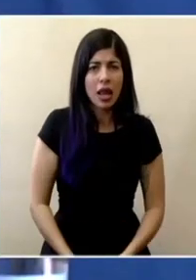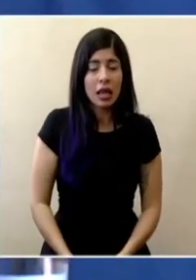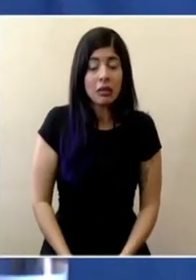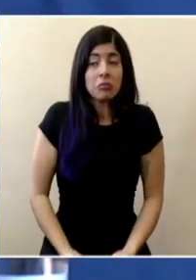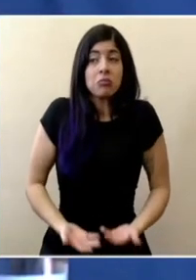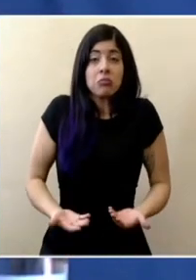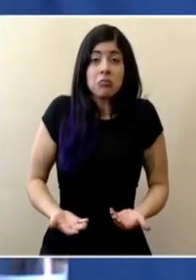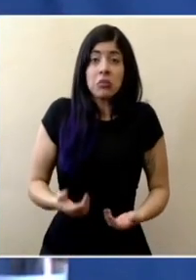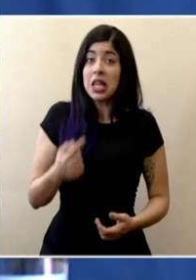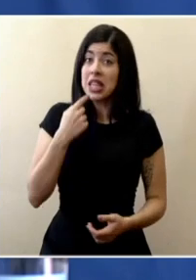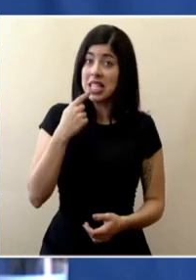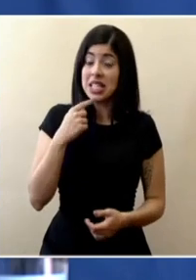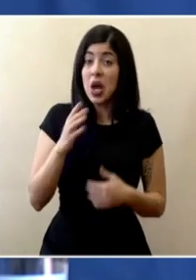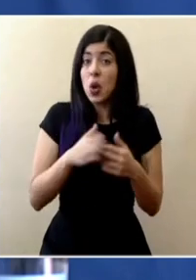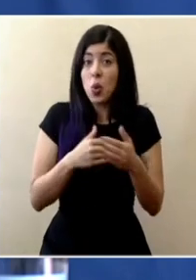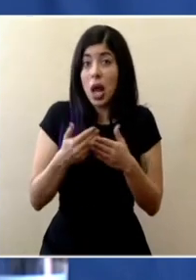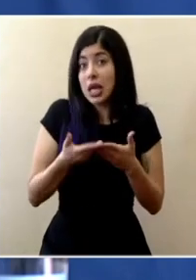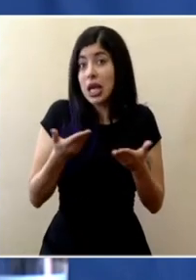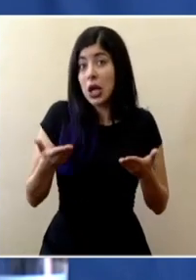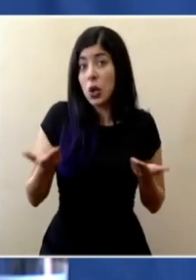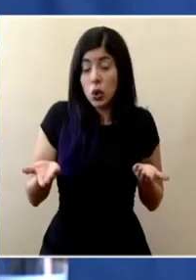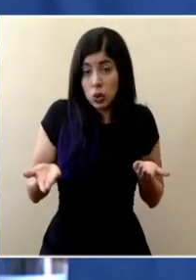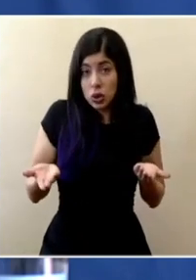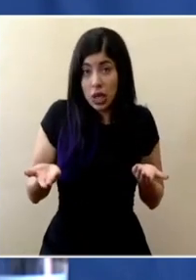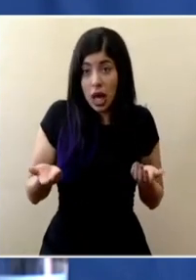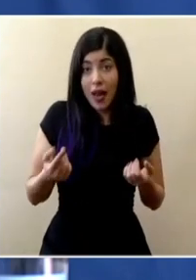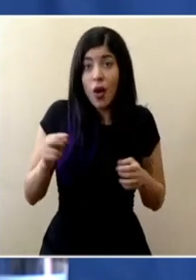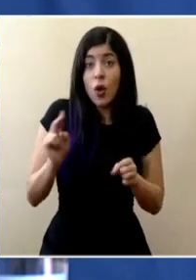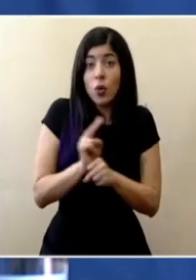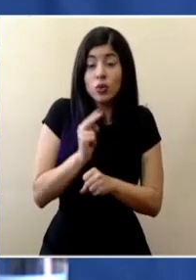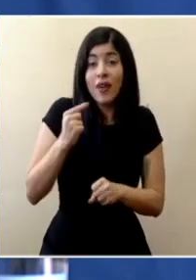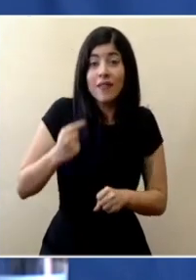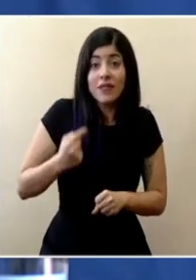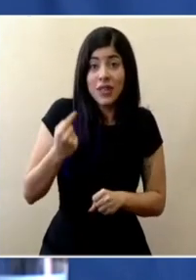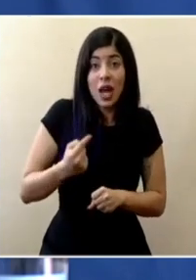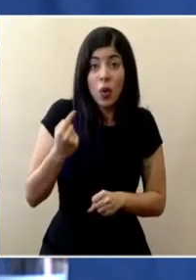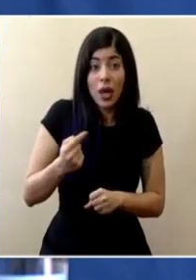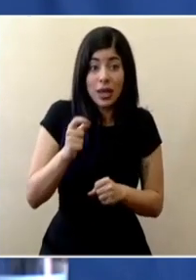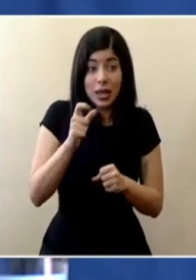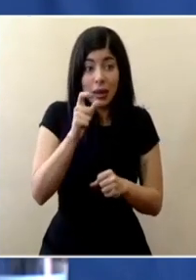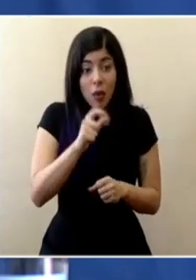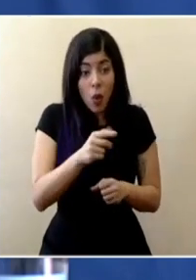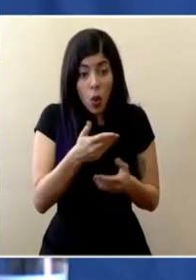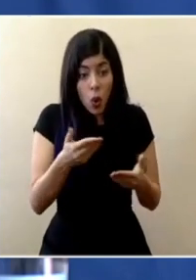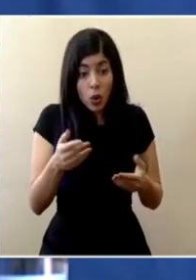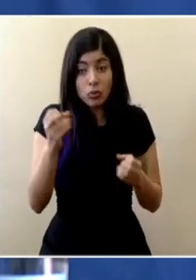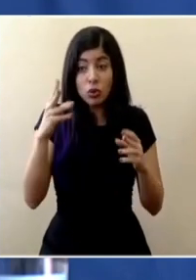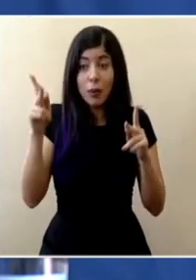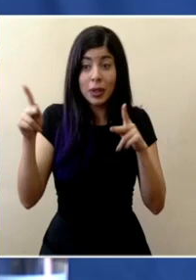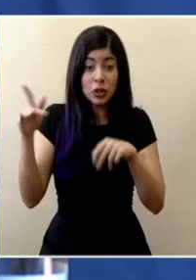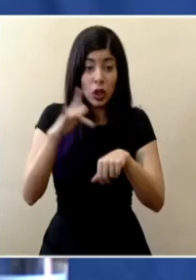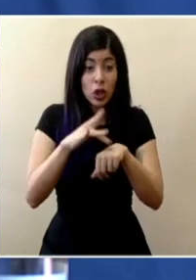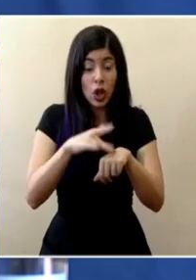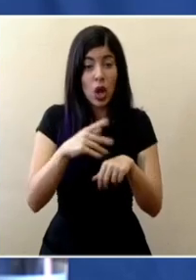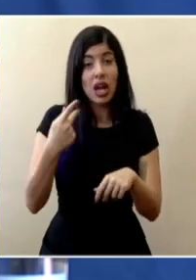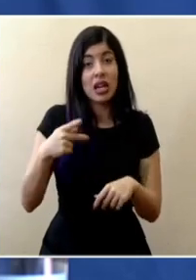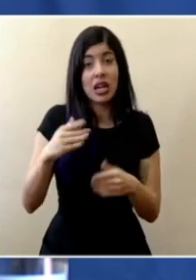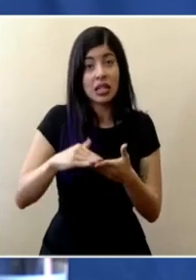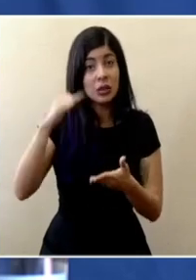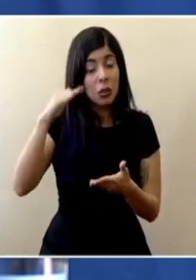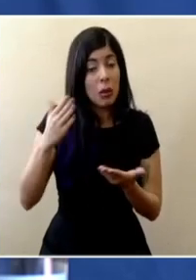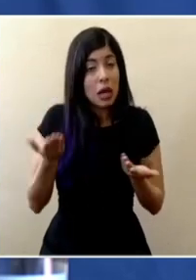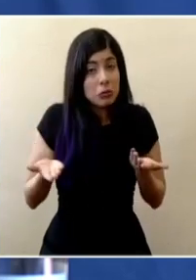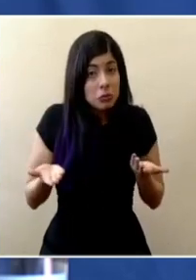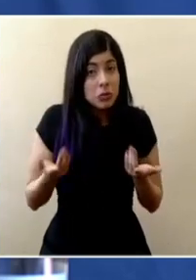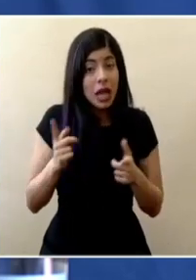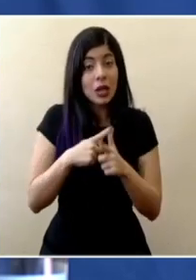incide lo que hemos dicho es cualquier objeto y entre más de uso frecuente sea ese objeto pues mayor es el riesgo aquí por eso también es